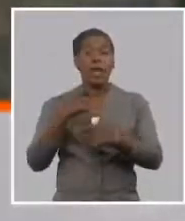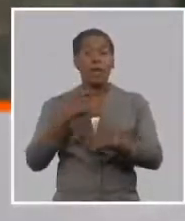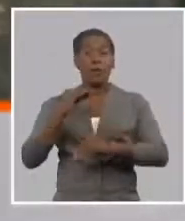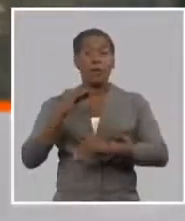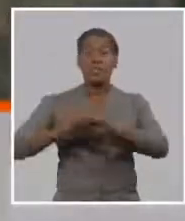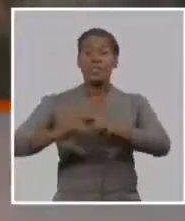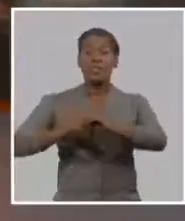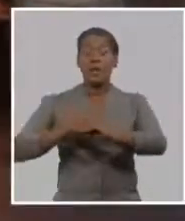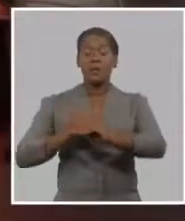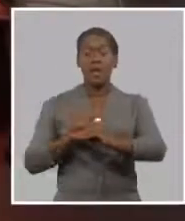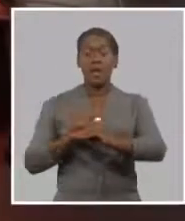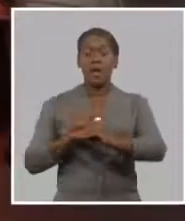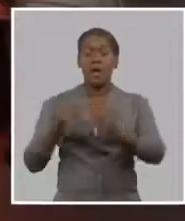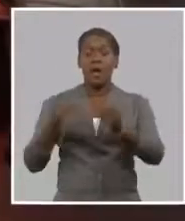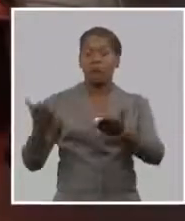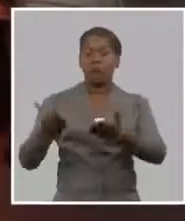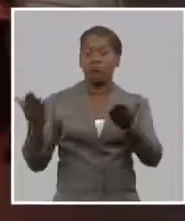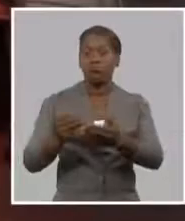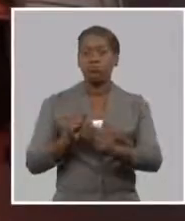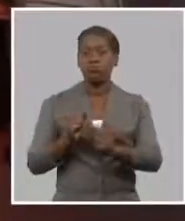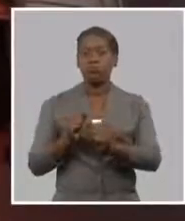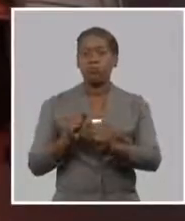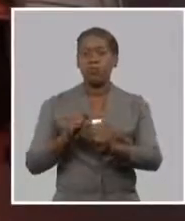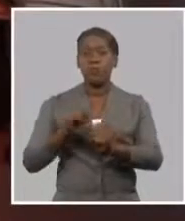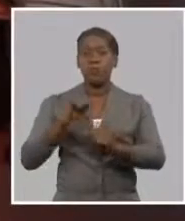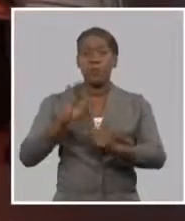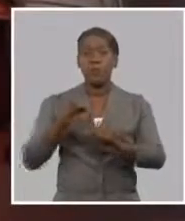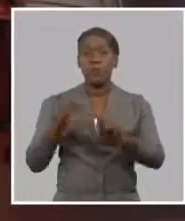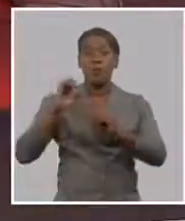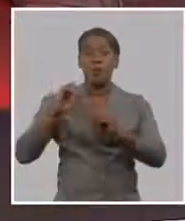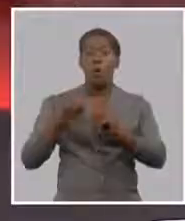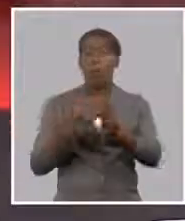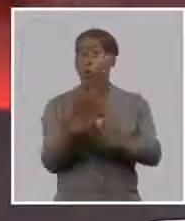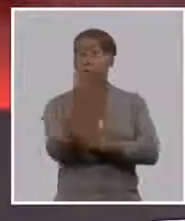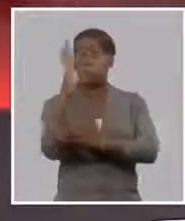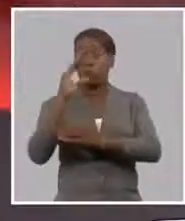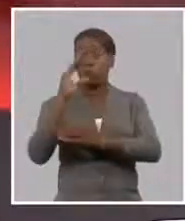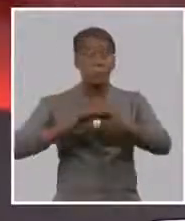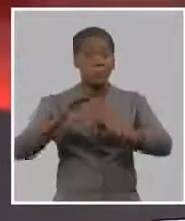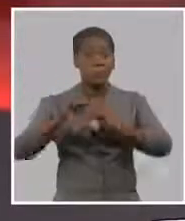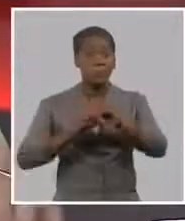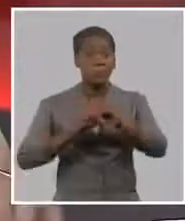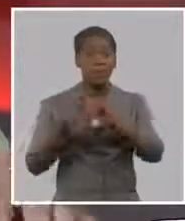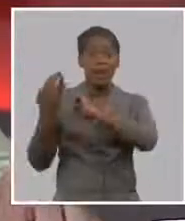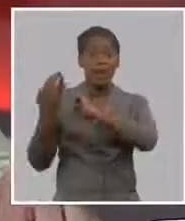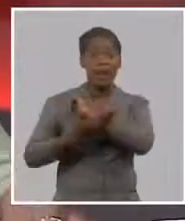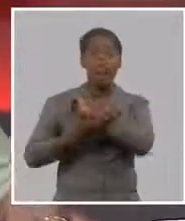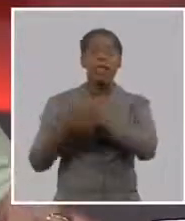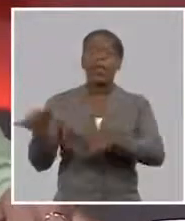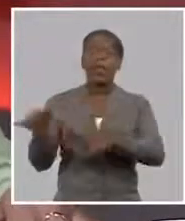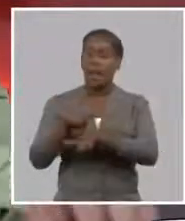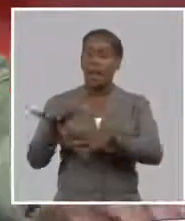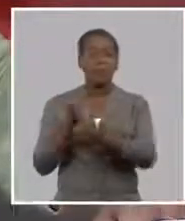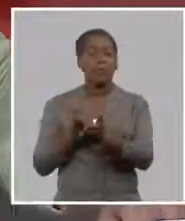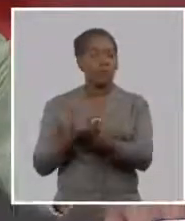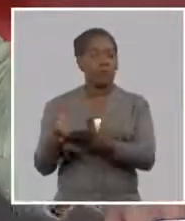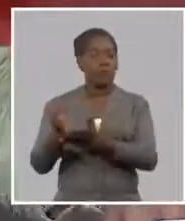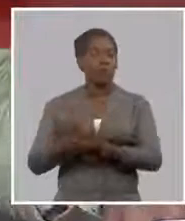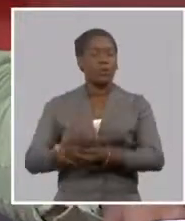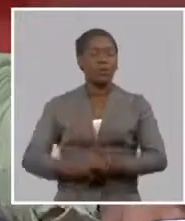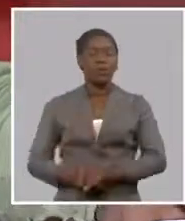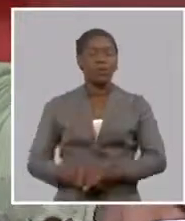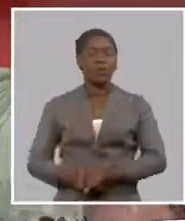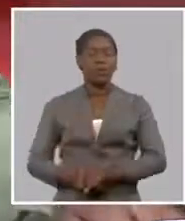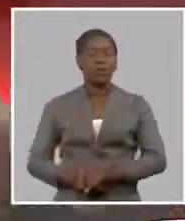fomento como producción plantaciones permanentes de caña vamos a mantener también toda la política seguida para el